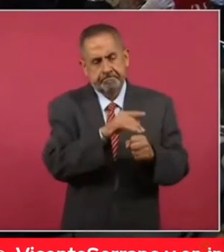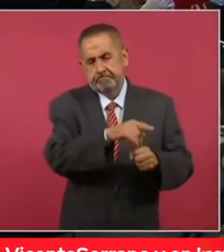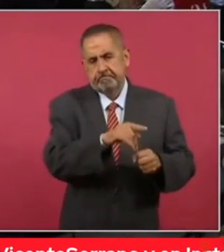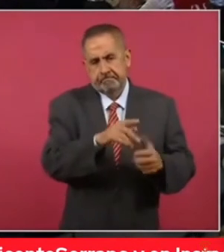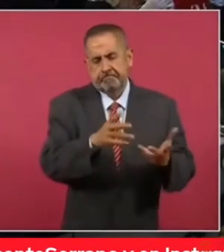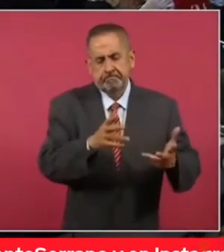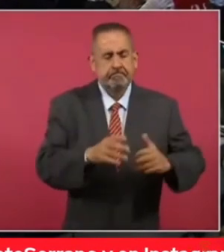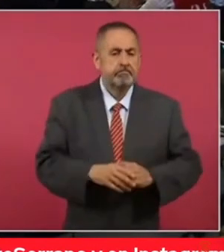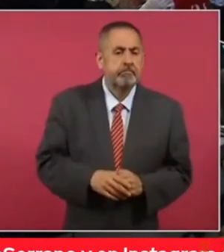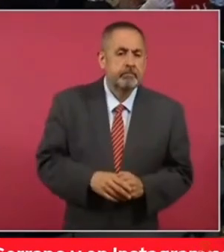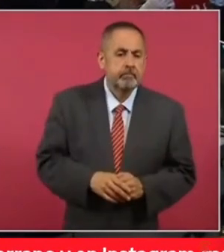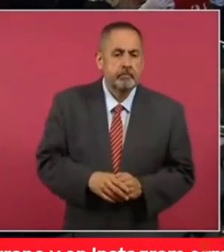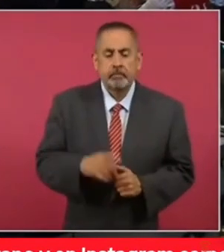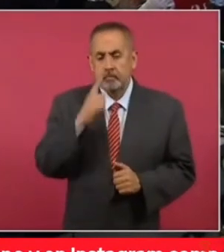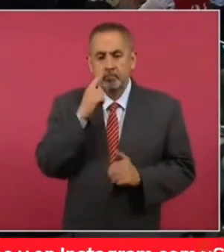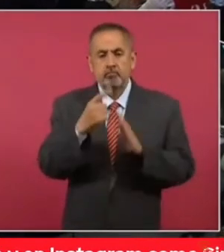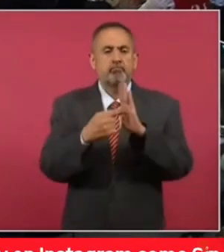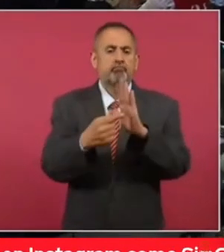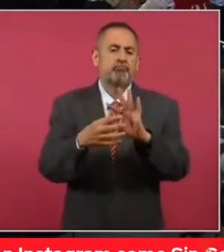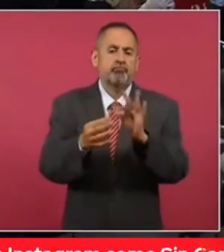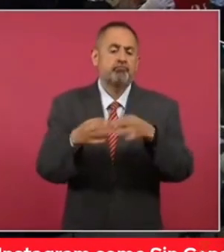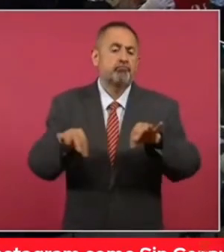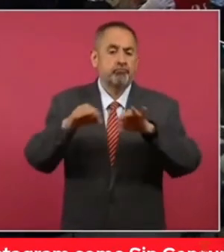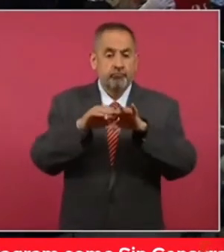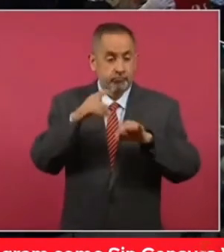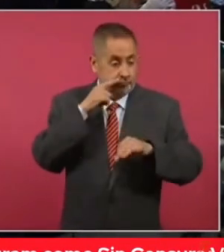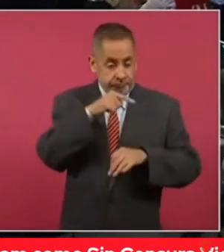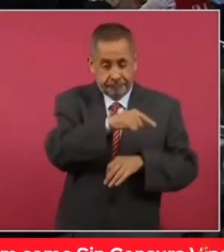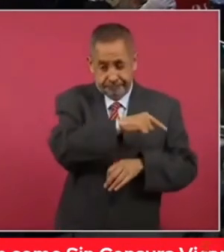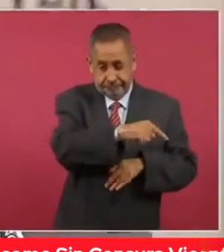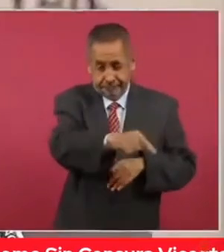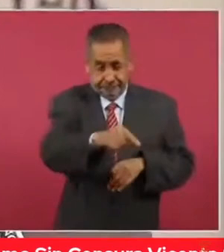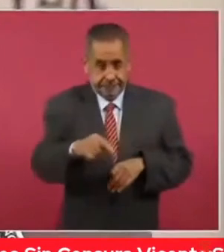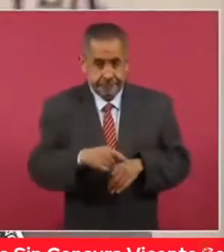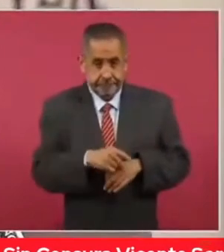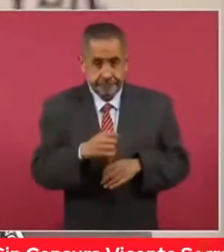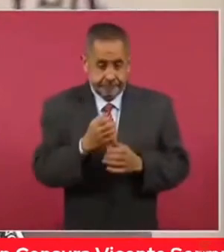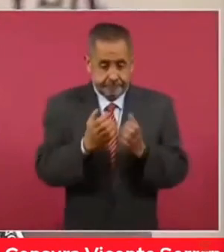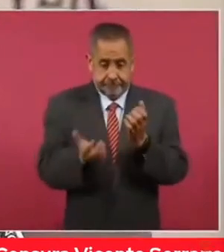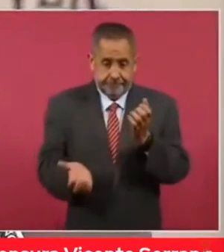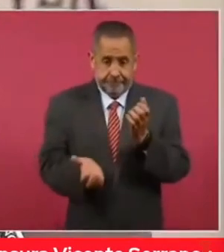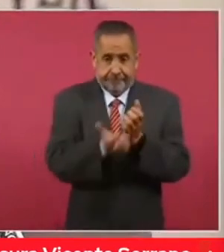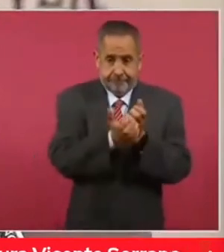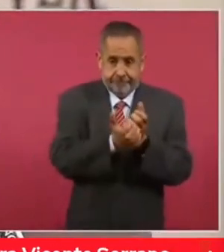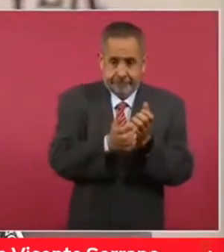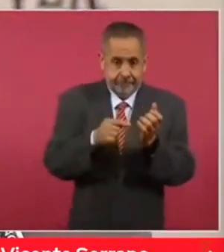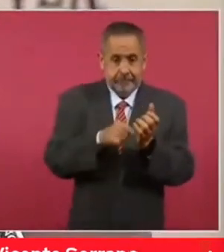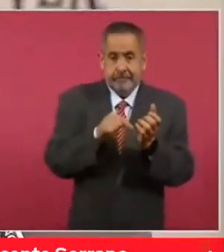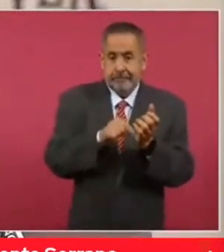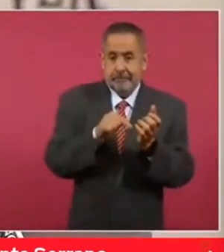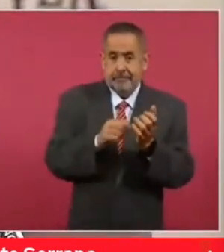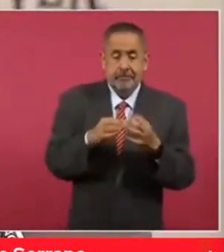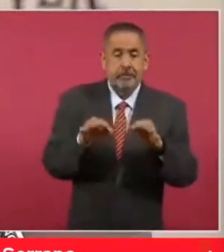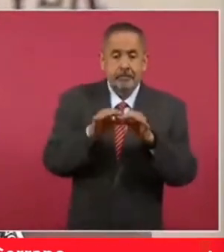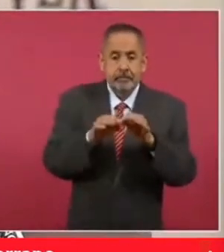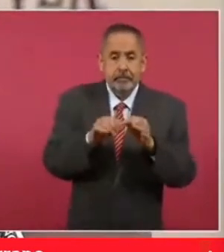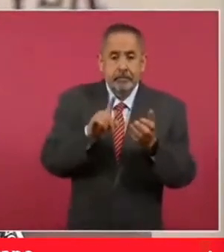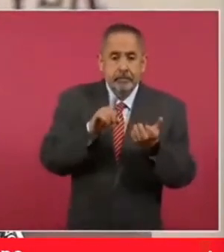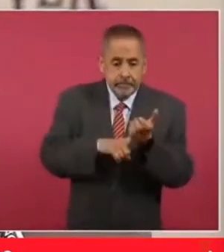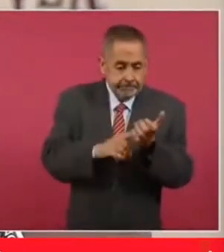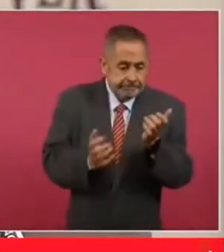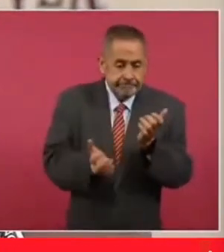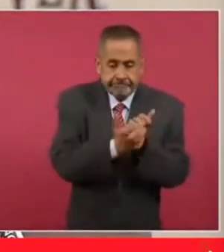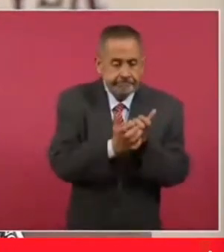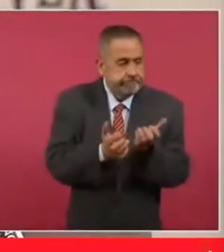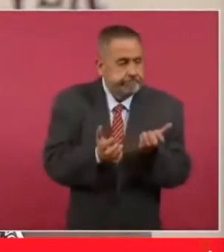Aquí parte importante de esas armas, pues son los, los cargadores, pues son donde pueden introducir el cartucho